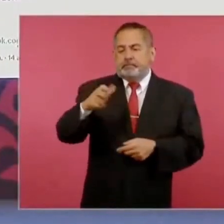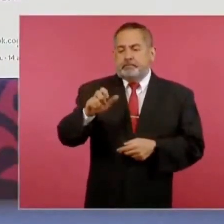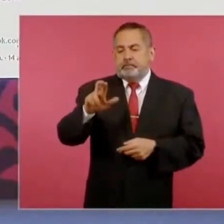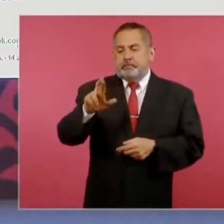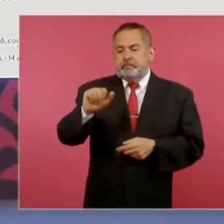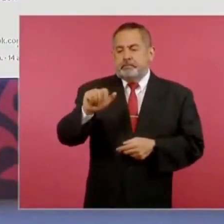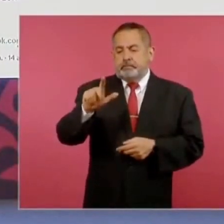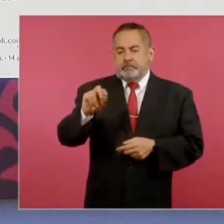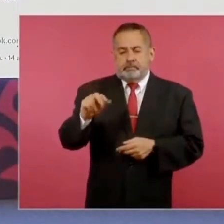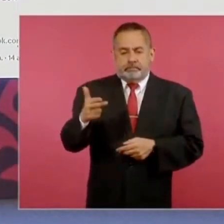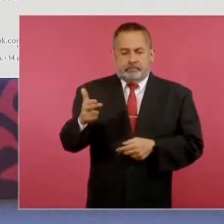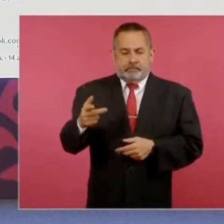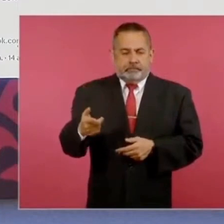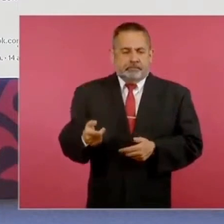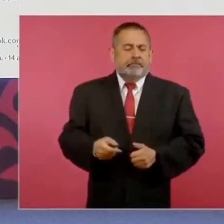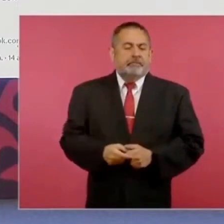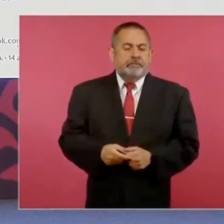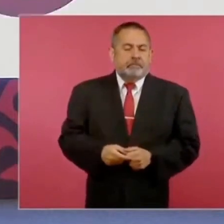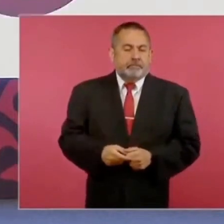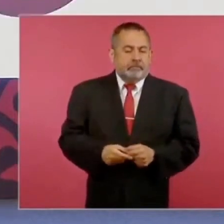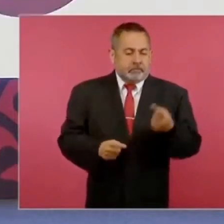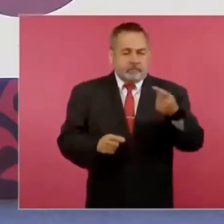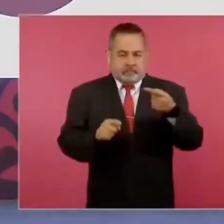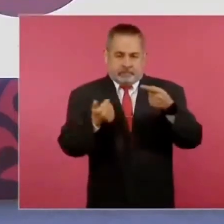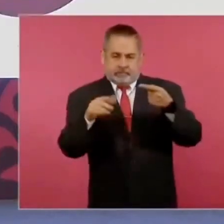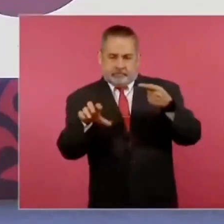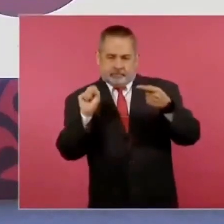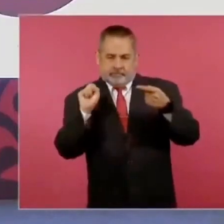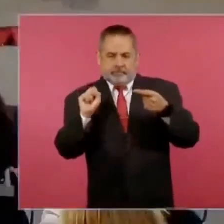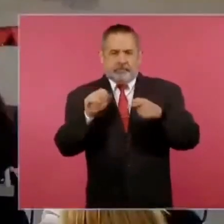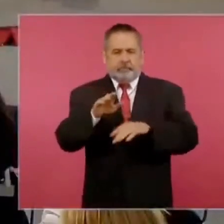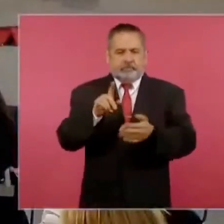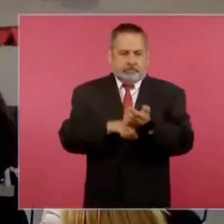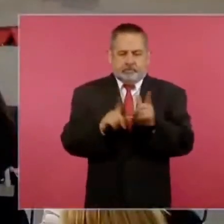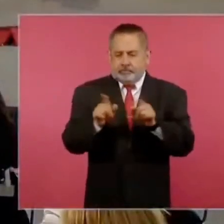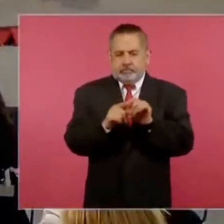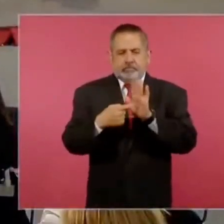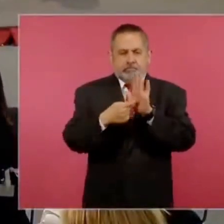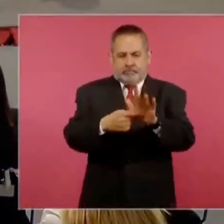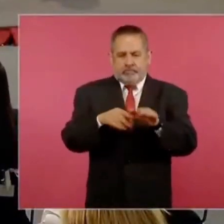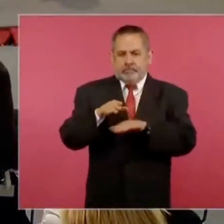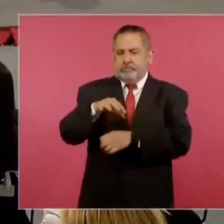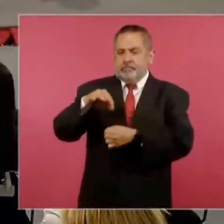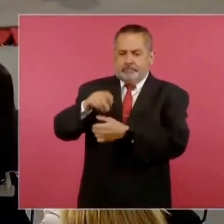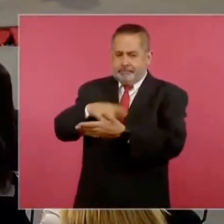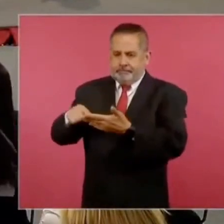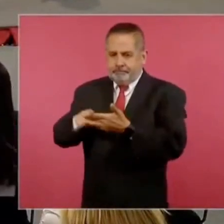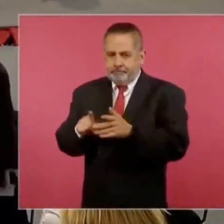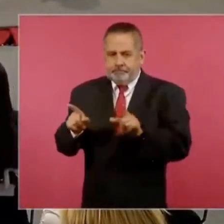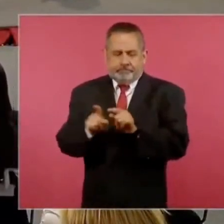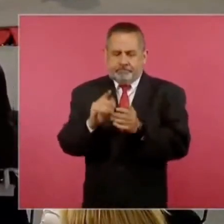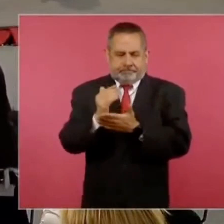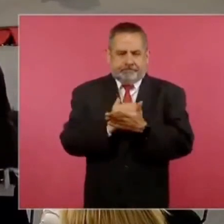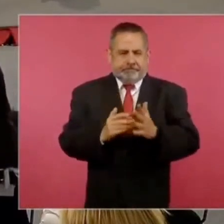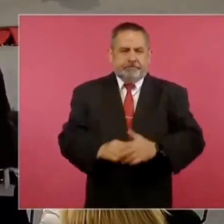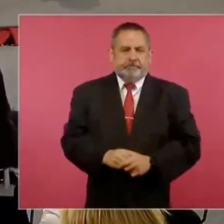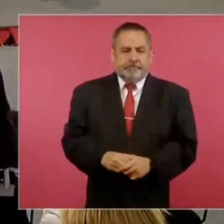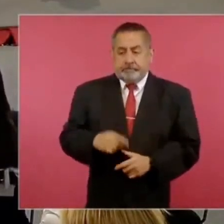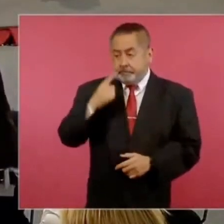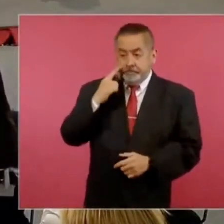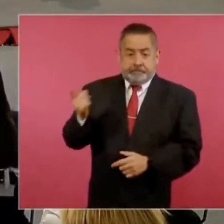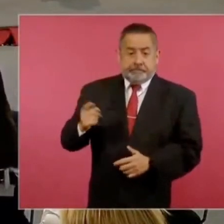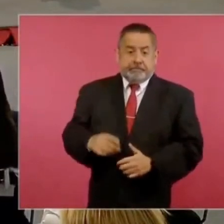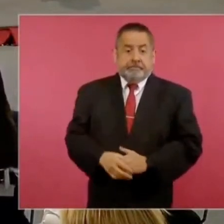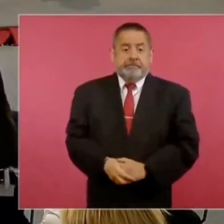No, nada más saca lo que tenga que ver con lo electoral para que… Miren,